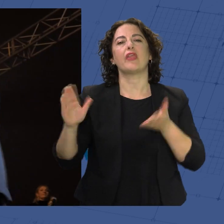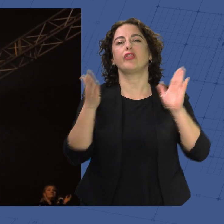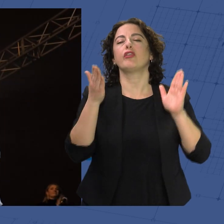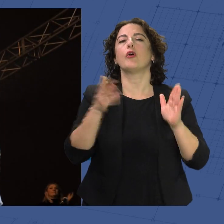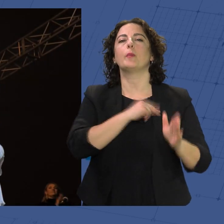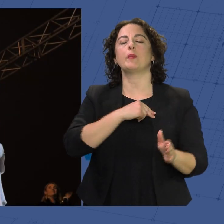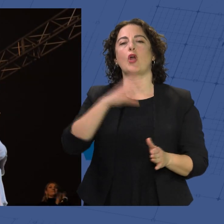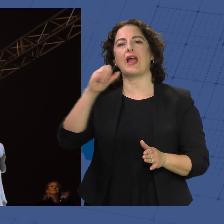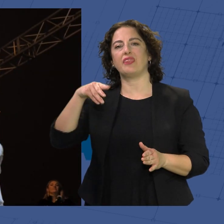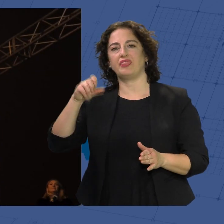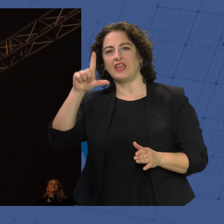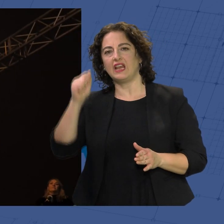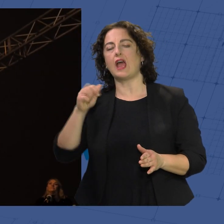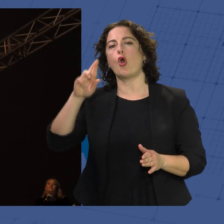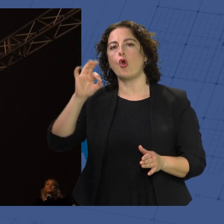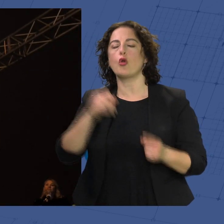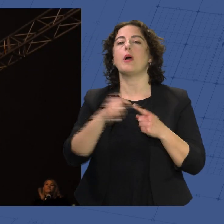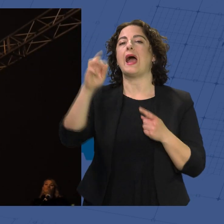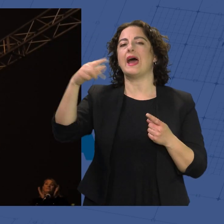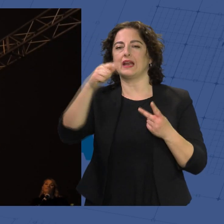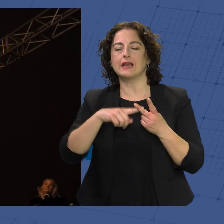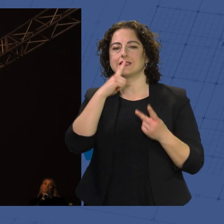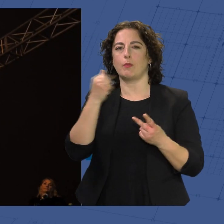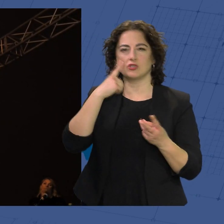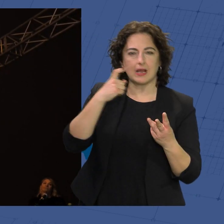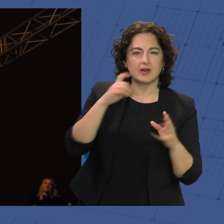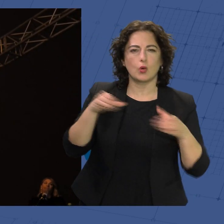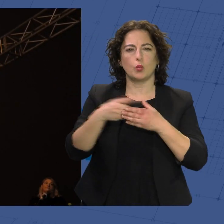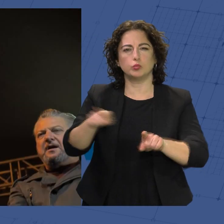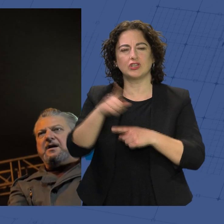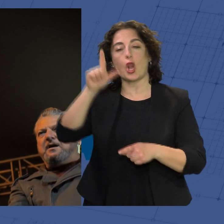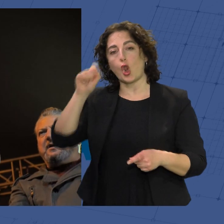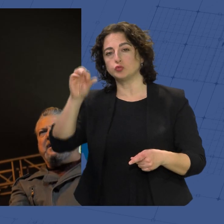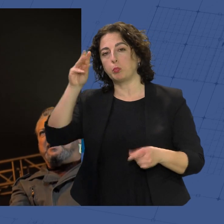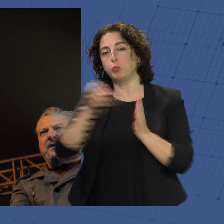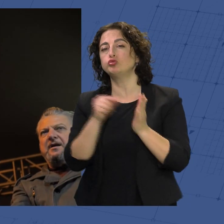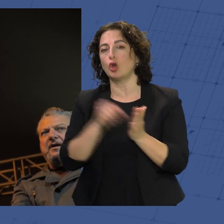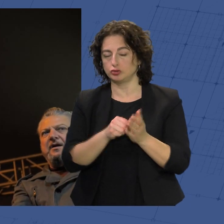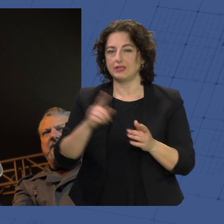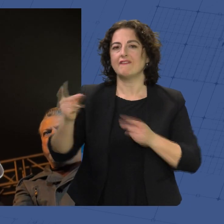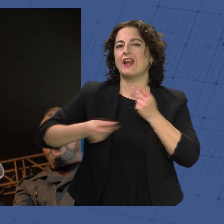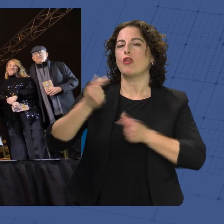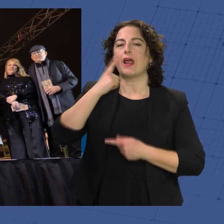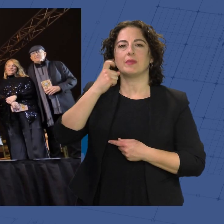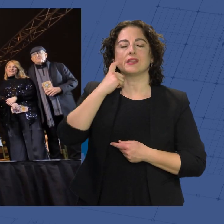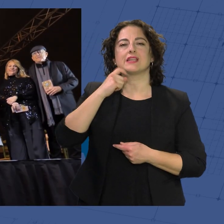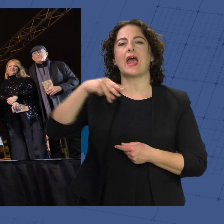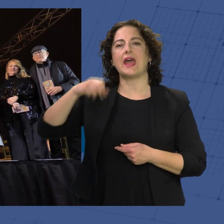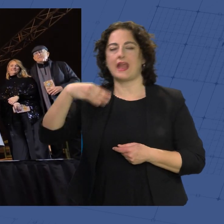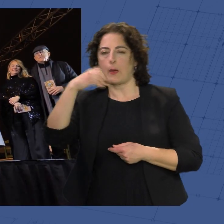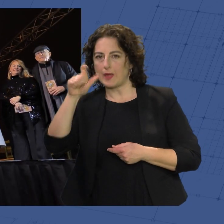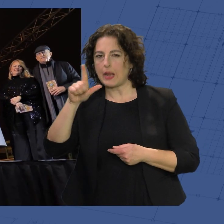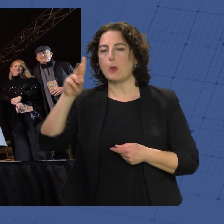Candela de Oro serán para Argar, Sabores Almería, el grupo musical Los Puntos y la bailadora almeriense Anabel Velos.